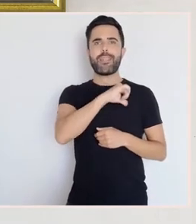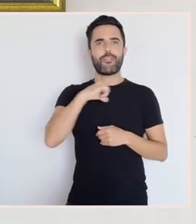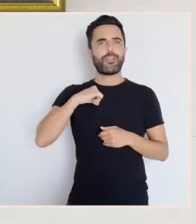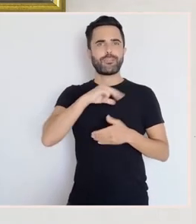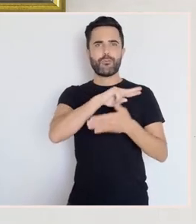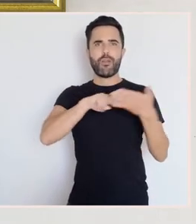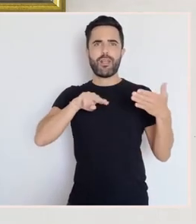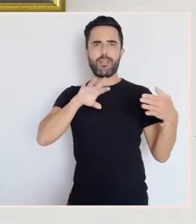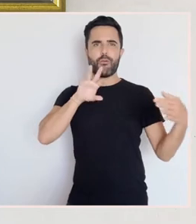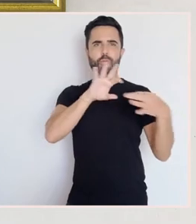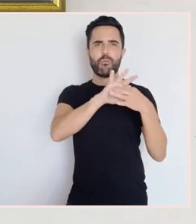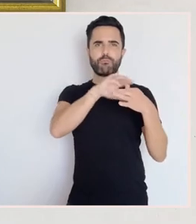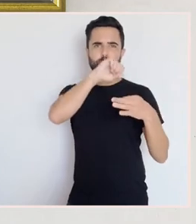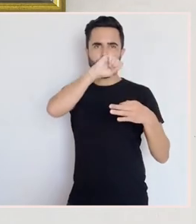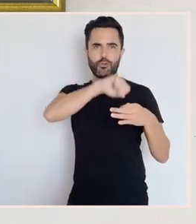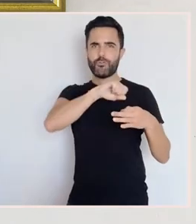Ben, pois, como vos dicía,